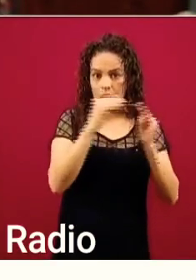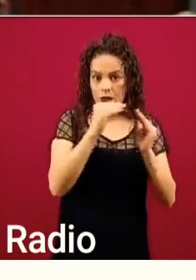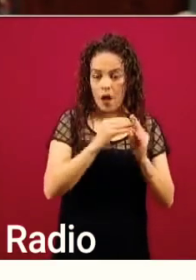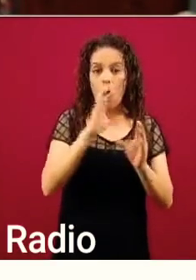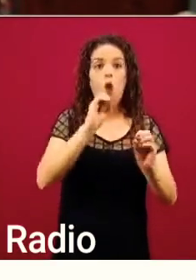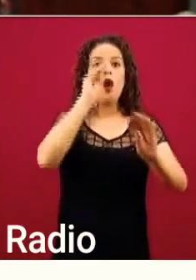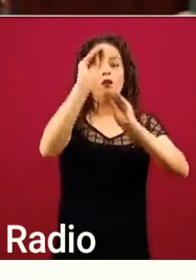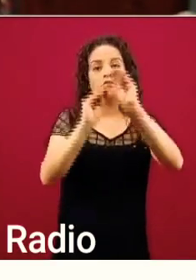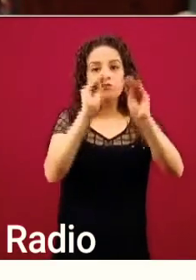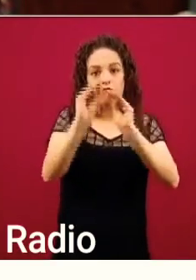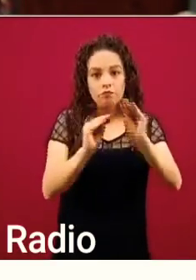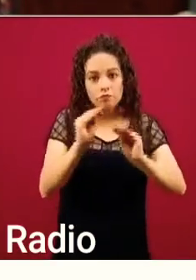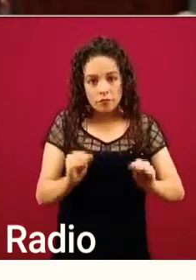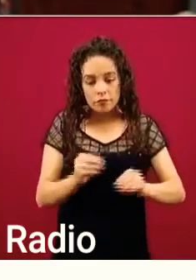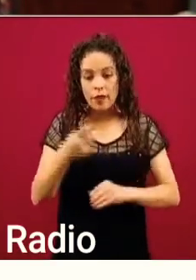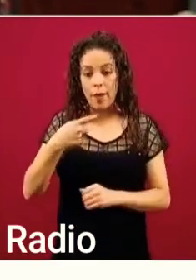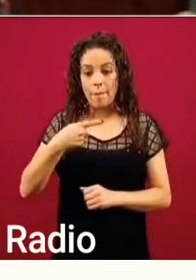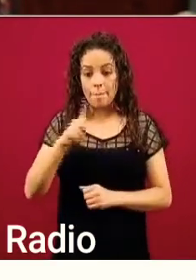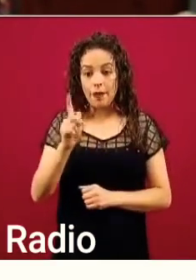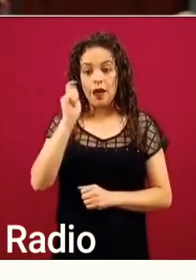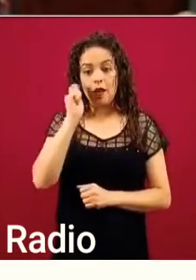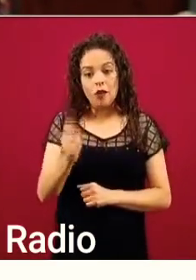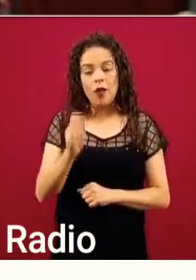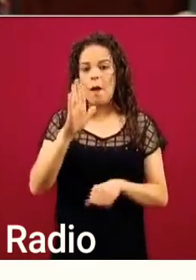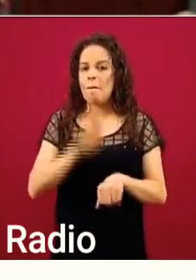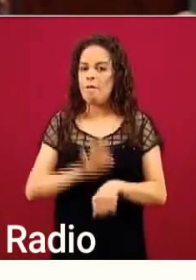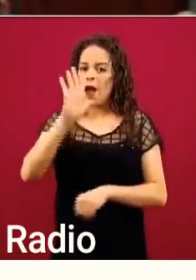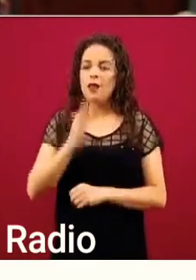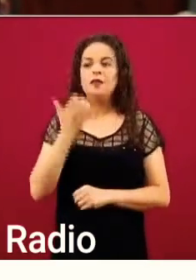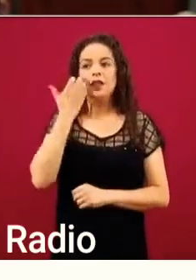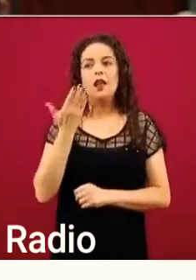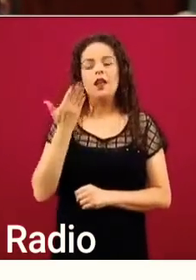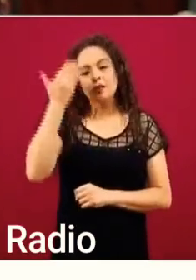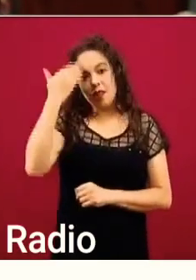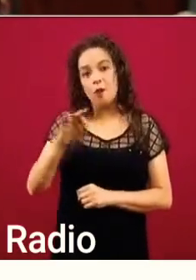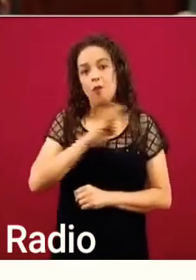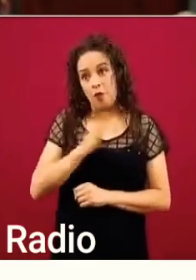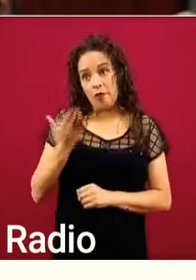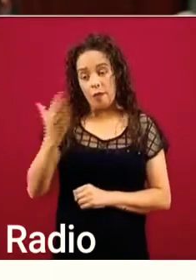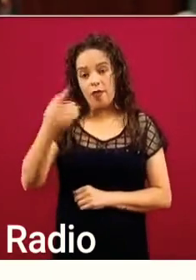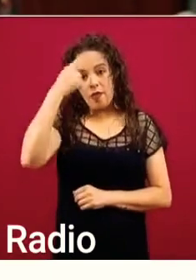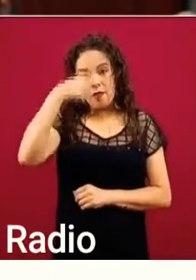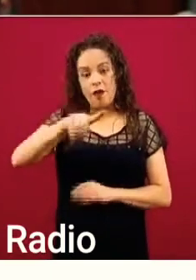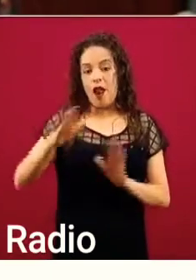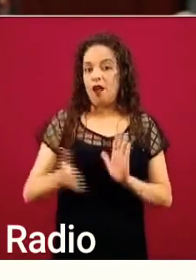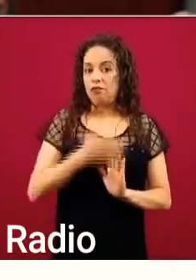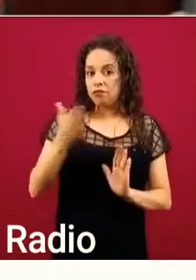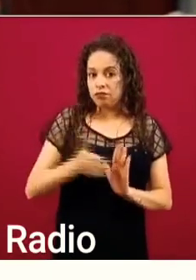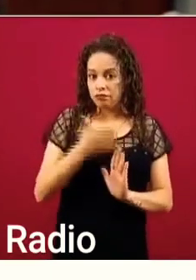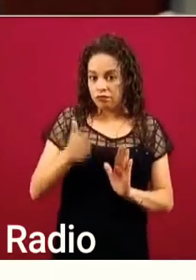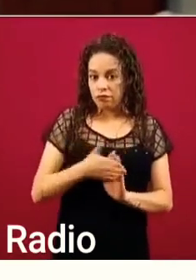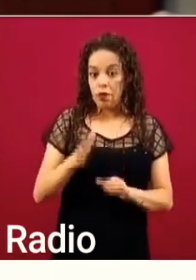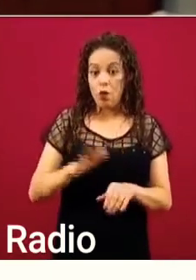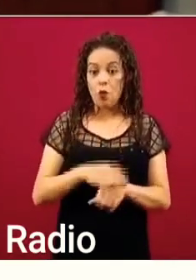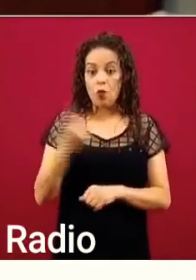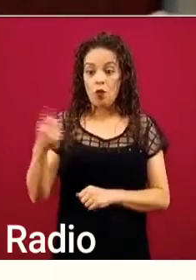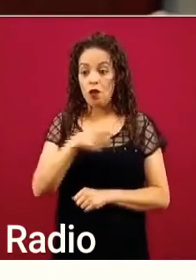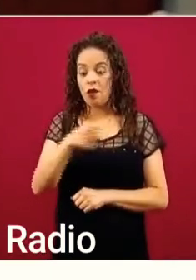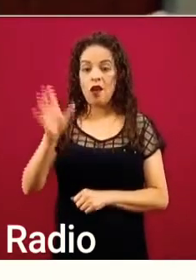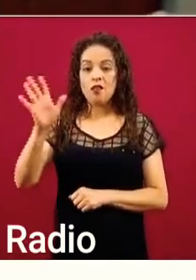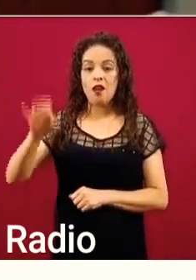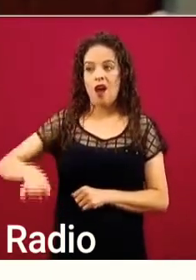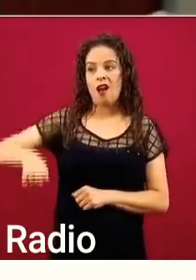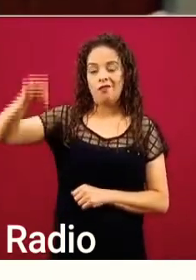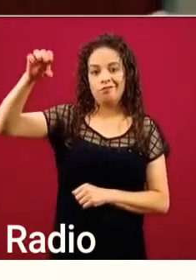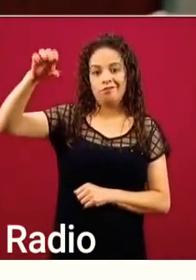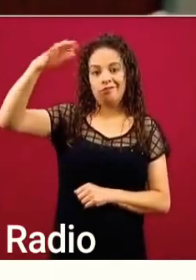remodelación, pero básicamente nos han pedido de construcción, ya que en lo personal muchos de ellos que ya son de la tercera